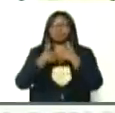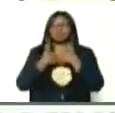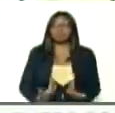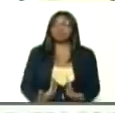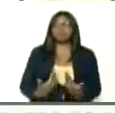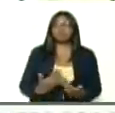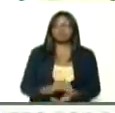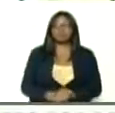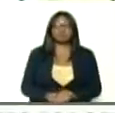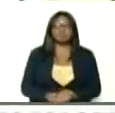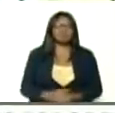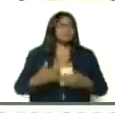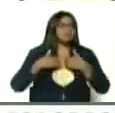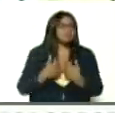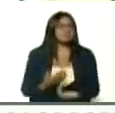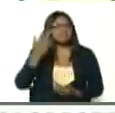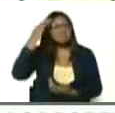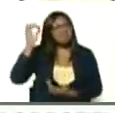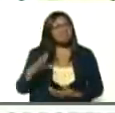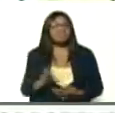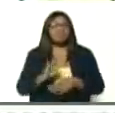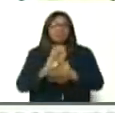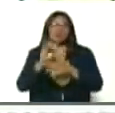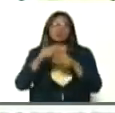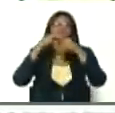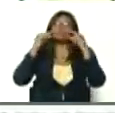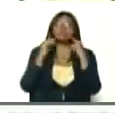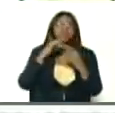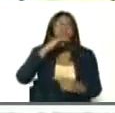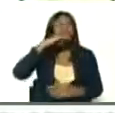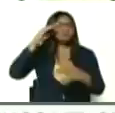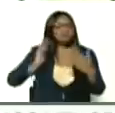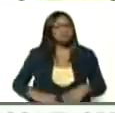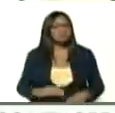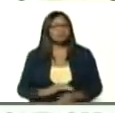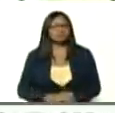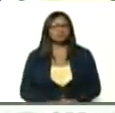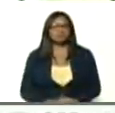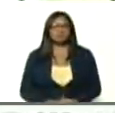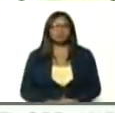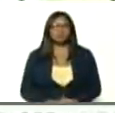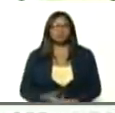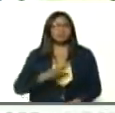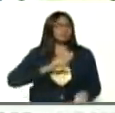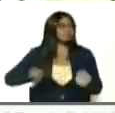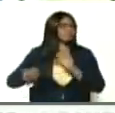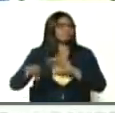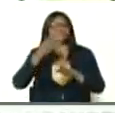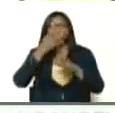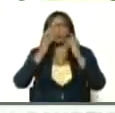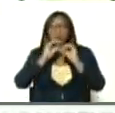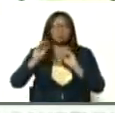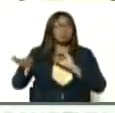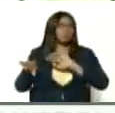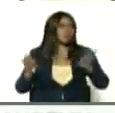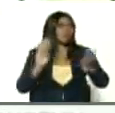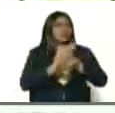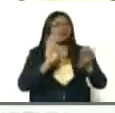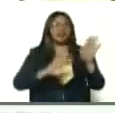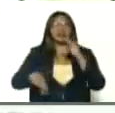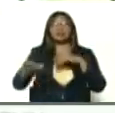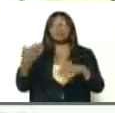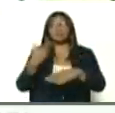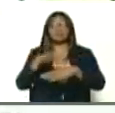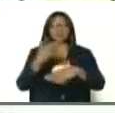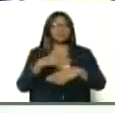le pierde, se cansa, se fastidia, se molesta, y echa para un lado el tapabocas, y los cuidados, vamos